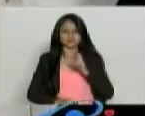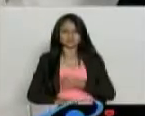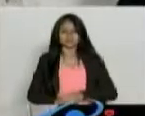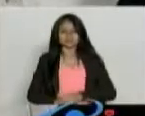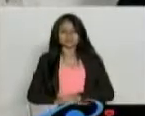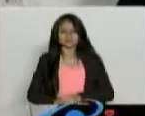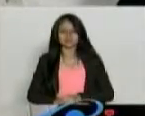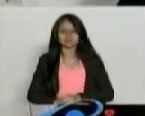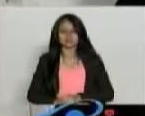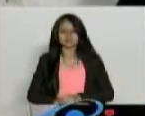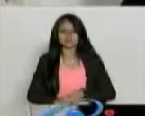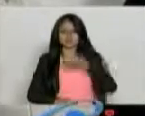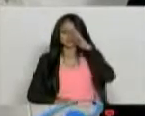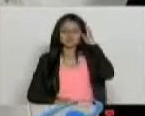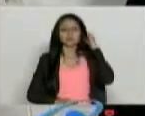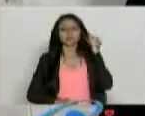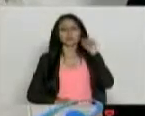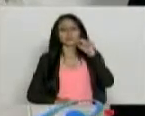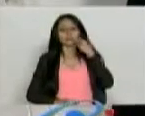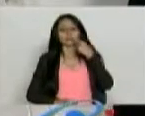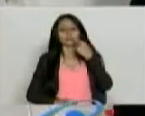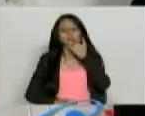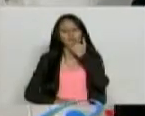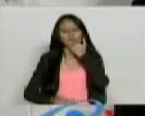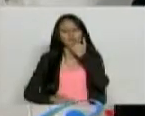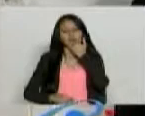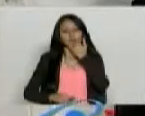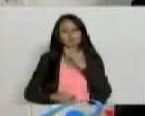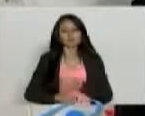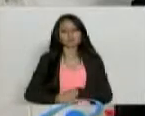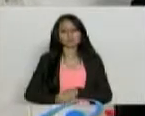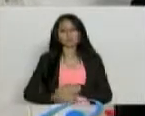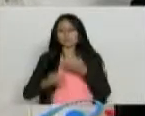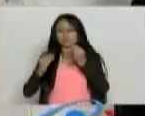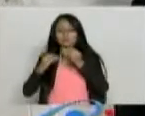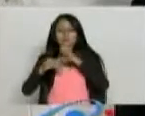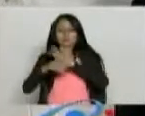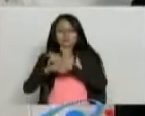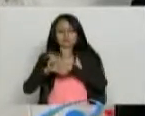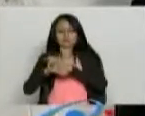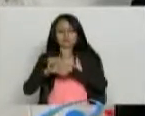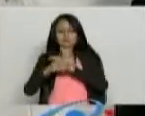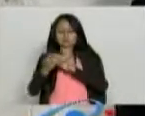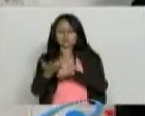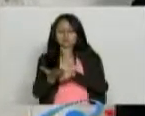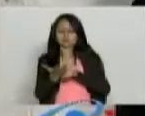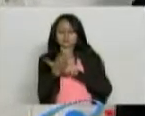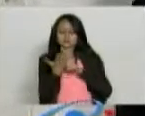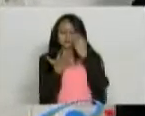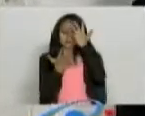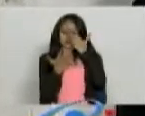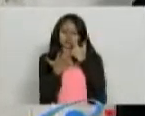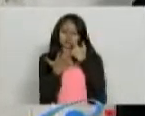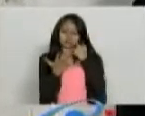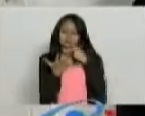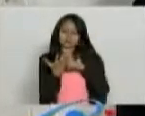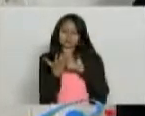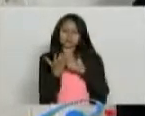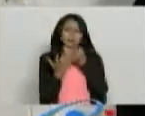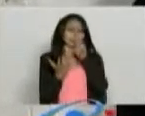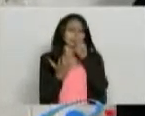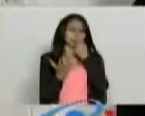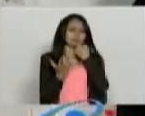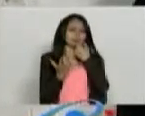es que esta historia clínica en manos de muchos profesionales terminarían mandando ranitidina u